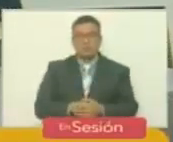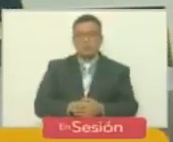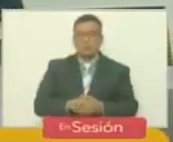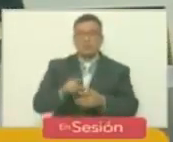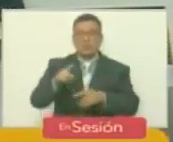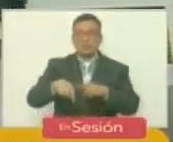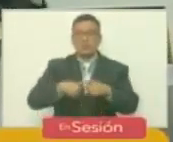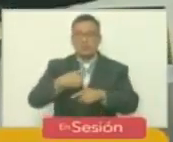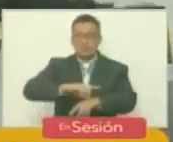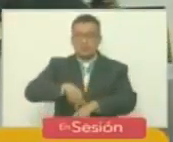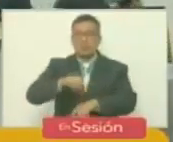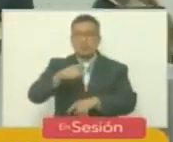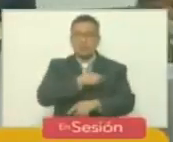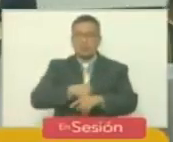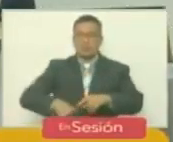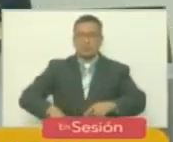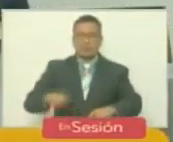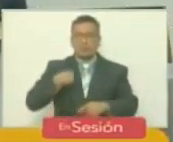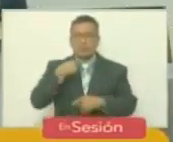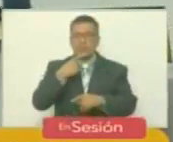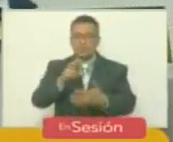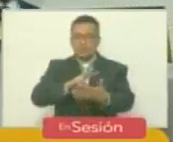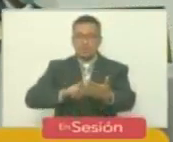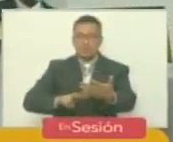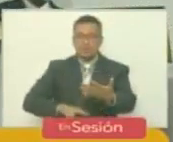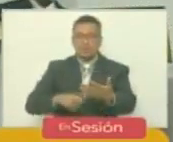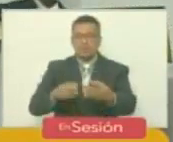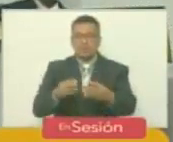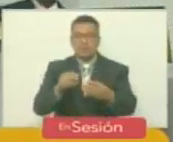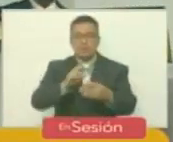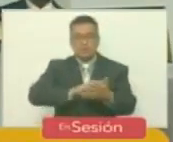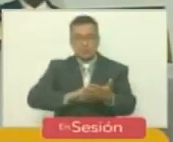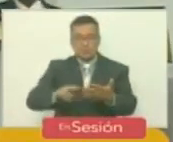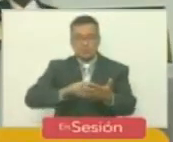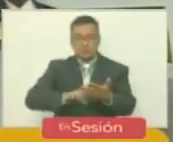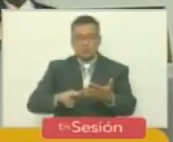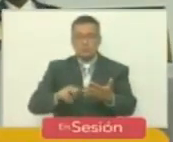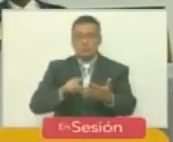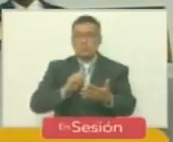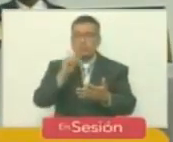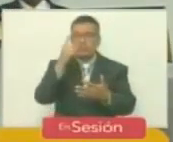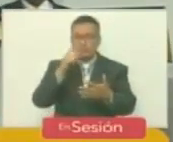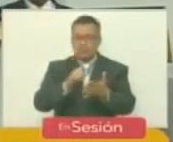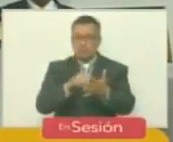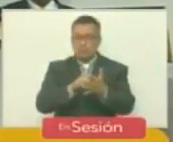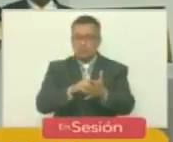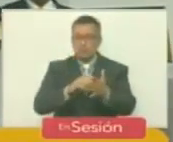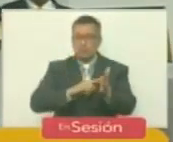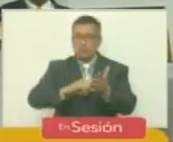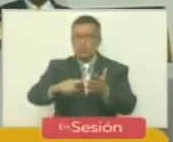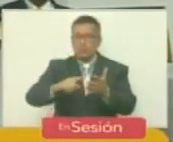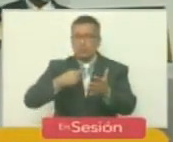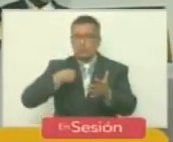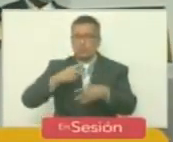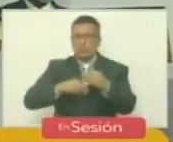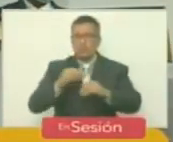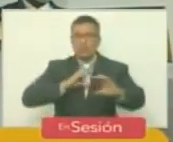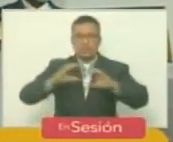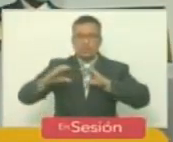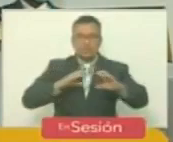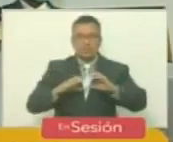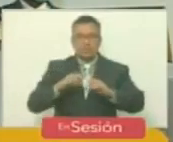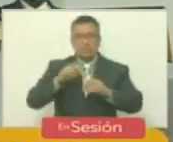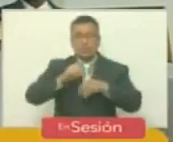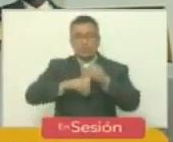continuación, el presidente ordenó dar lectura a la cuenta. Se leyó el primer punto de la cuenta referido a comunicaciones